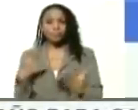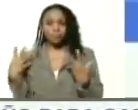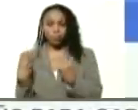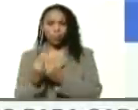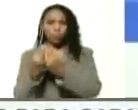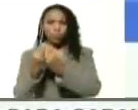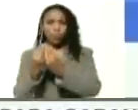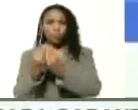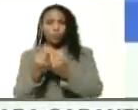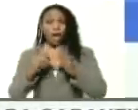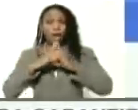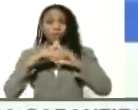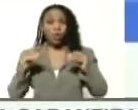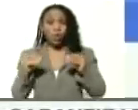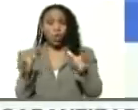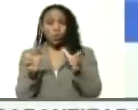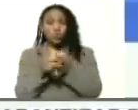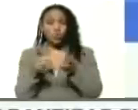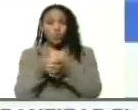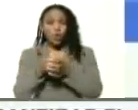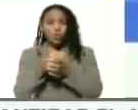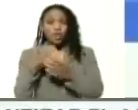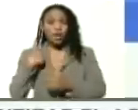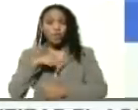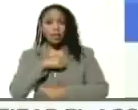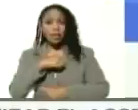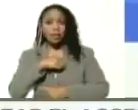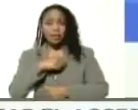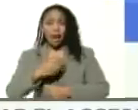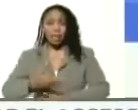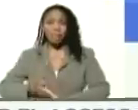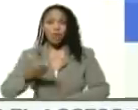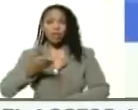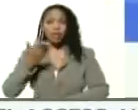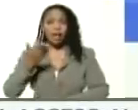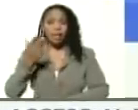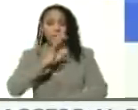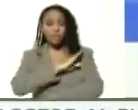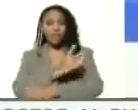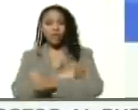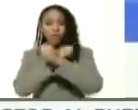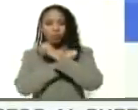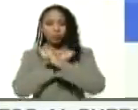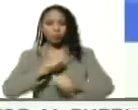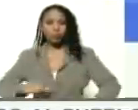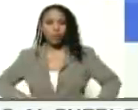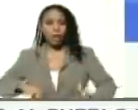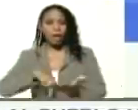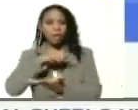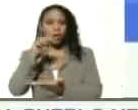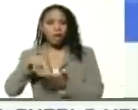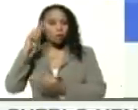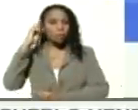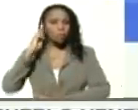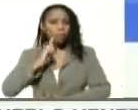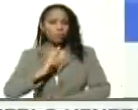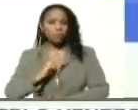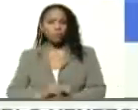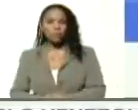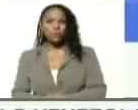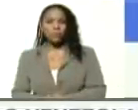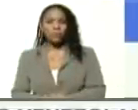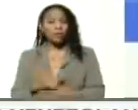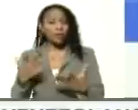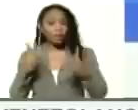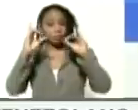a todos los componentes de nuestra gloriosa y valiente Fuerza Armada Nacional Bolivariana, en